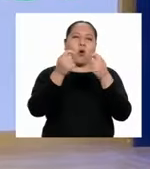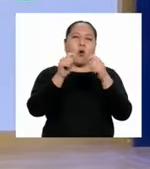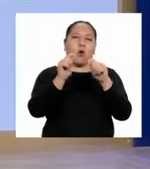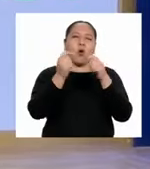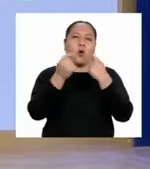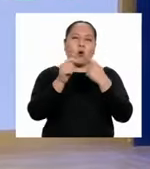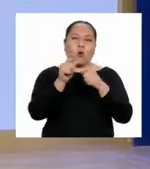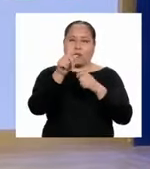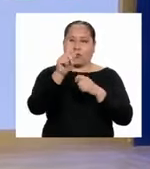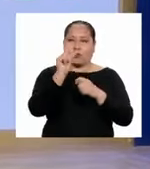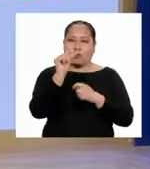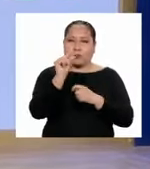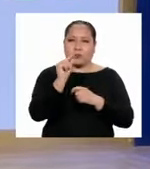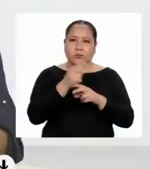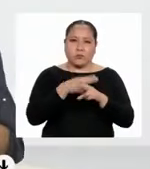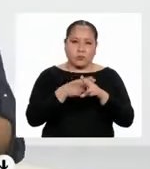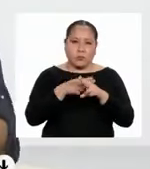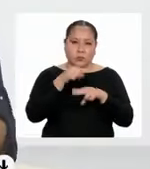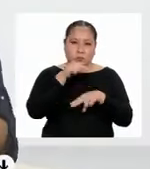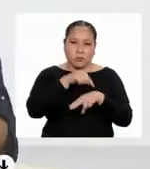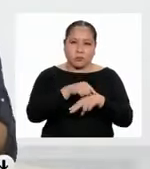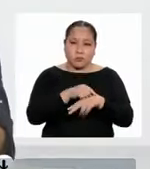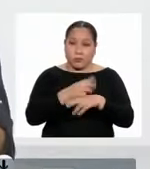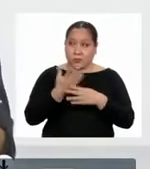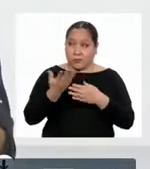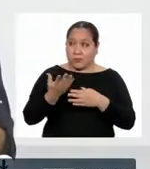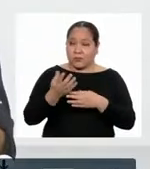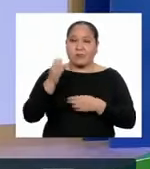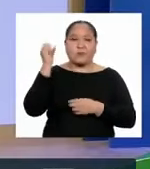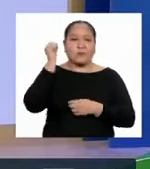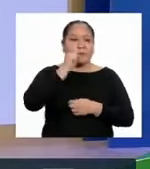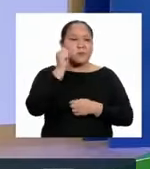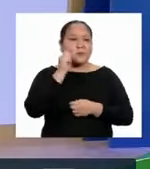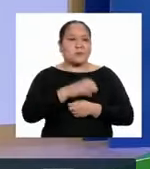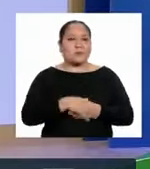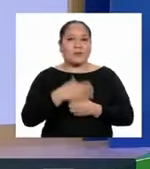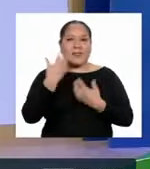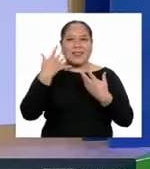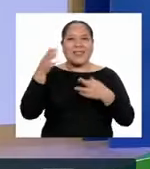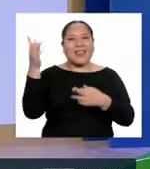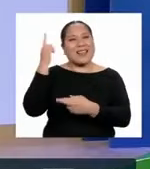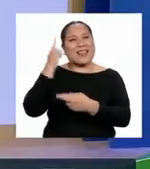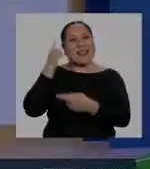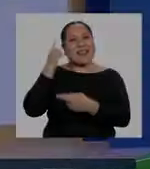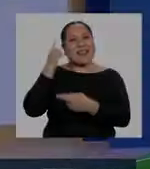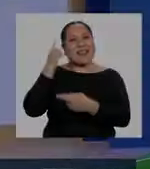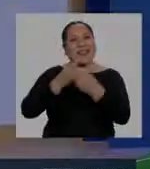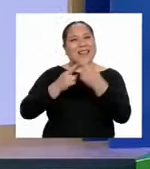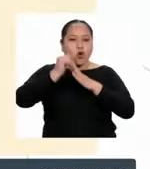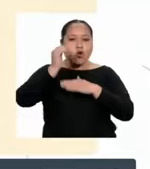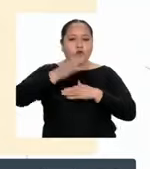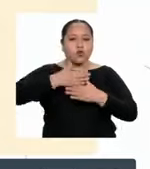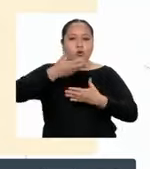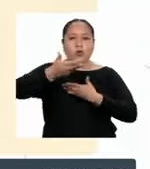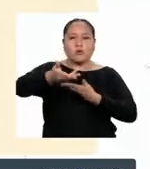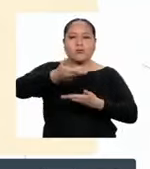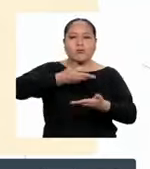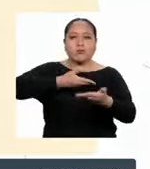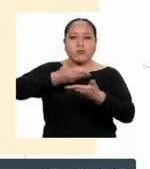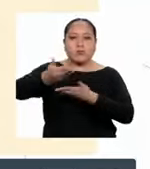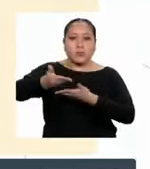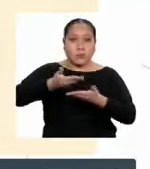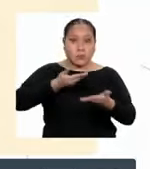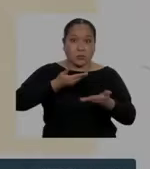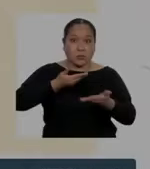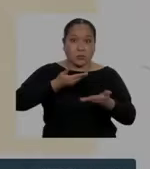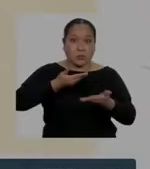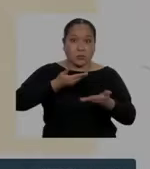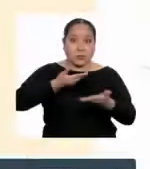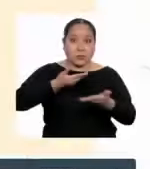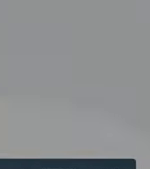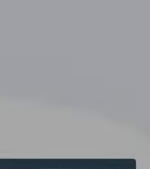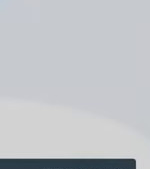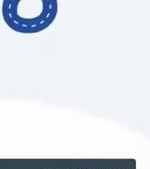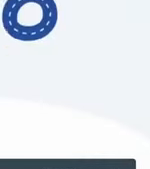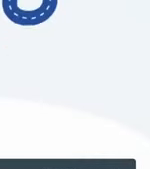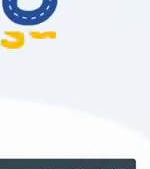irnos a la pausa. ¿Puede ser? ¡Claro que sí! ¡Ya regresamos entonces! ¡Buenas pasadas en el respeto!